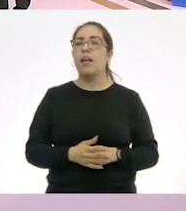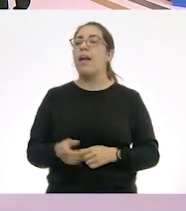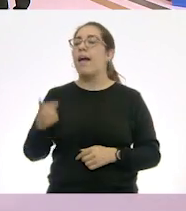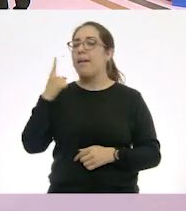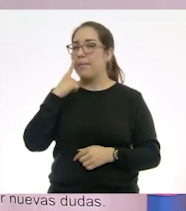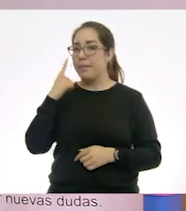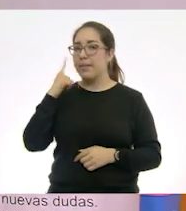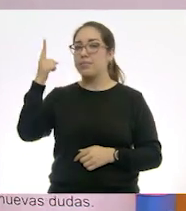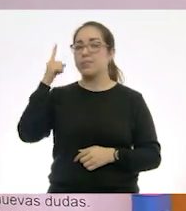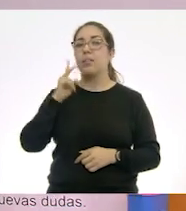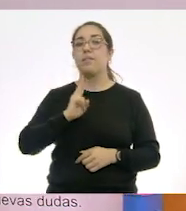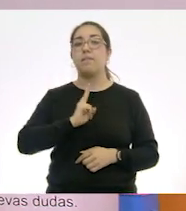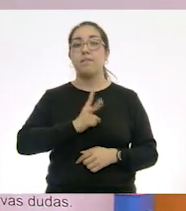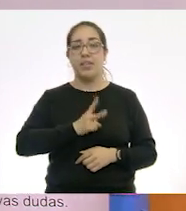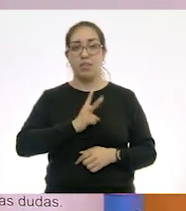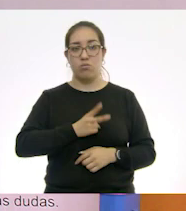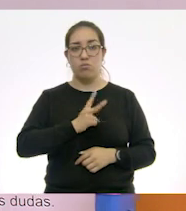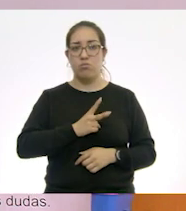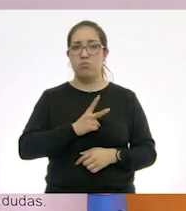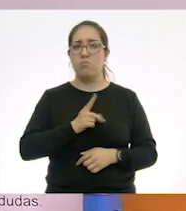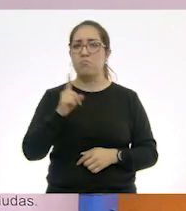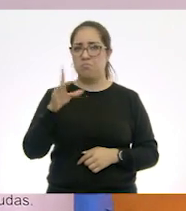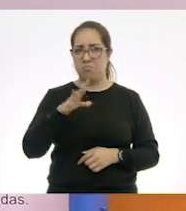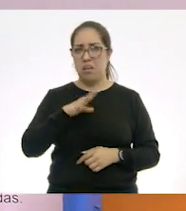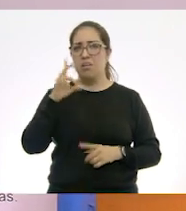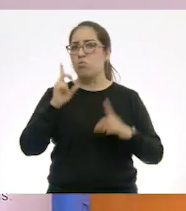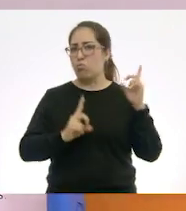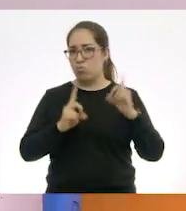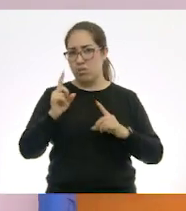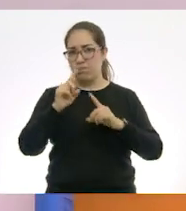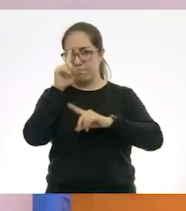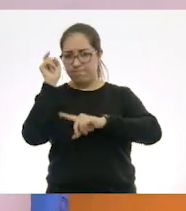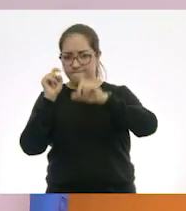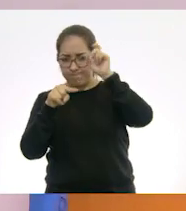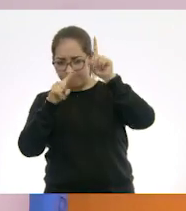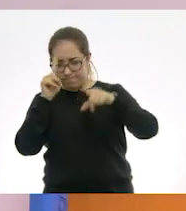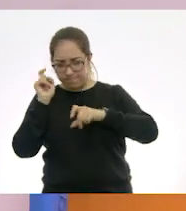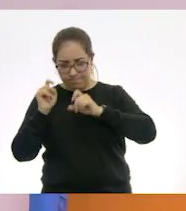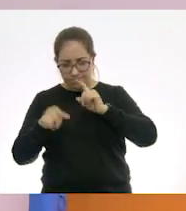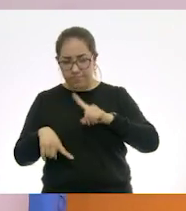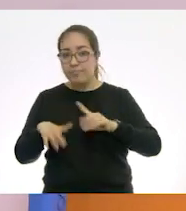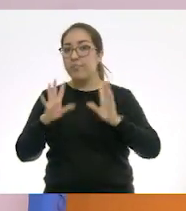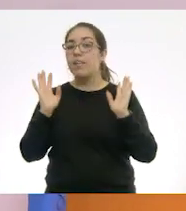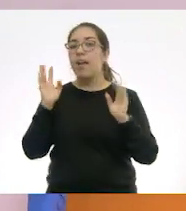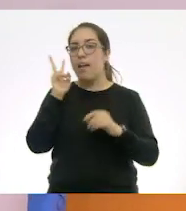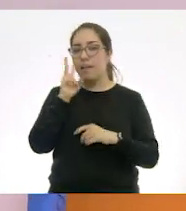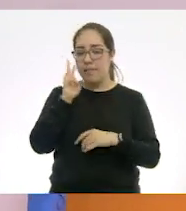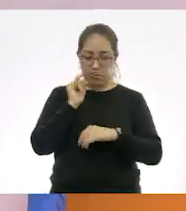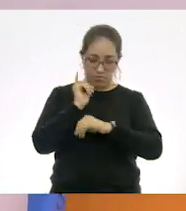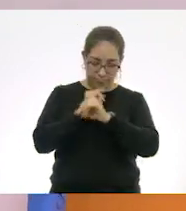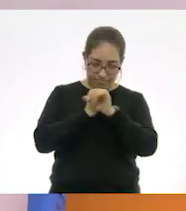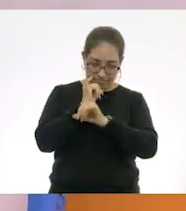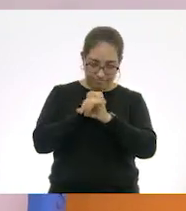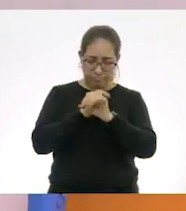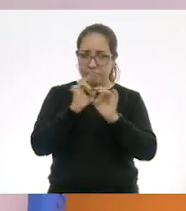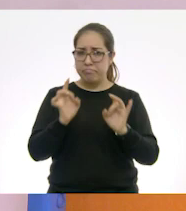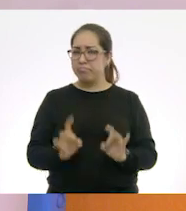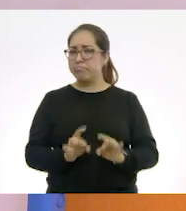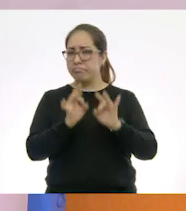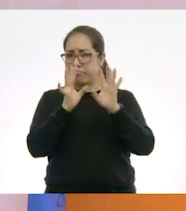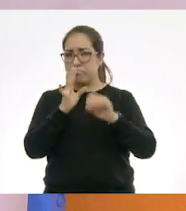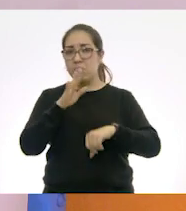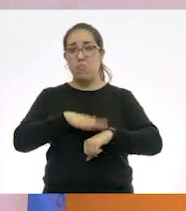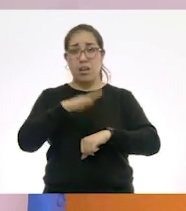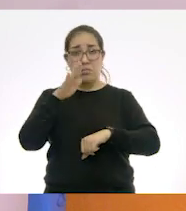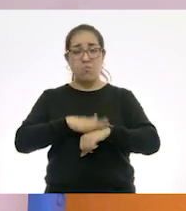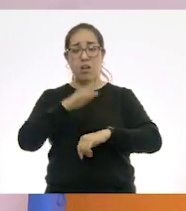es el virus. Pero bueno, tiene varias dudas. Y además, en el transcurso de la investigación pueden surgirte más